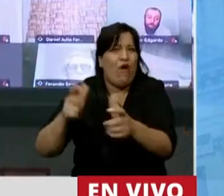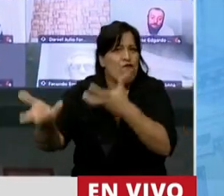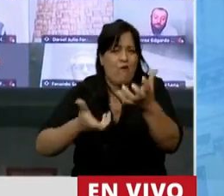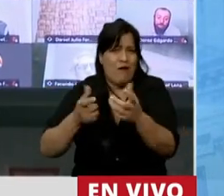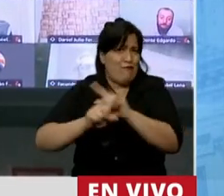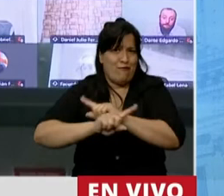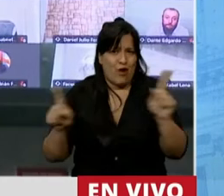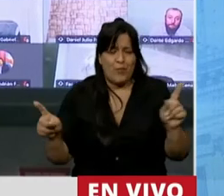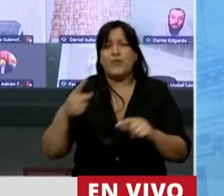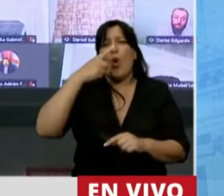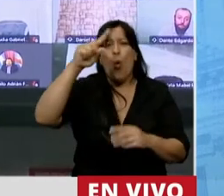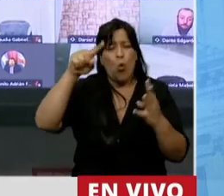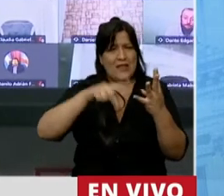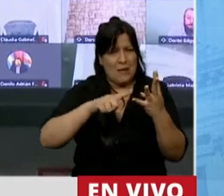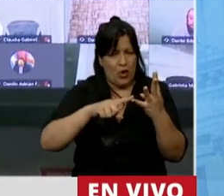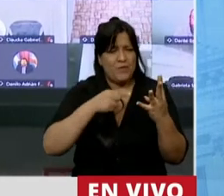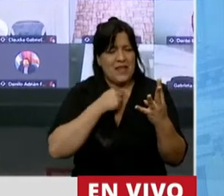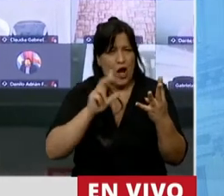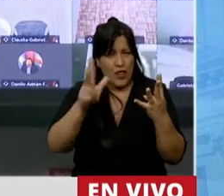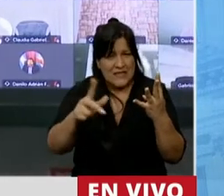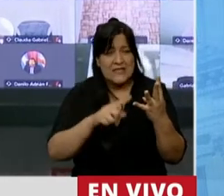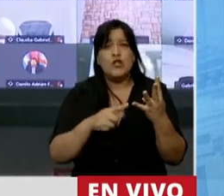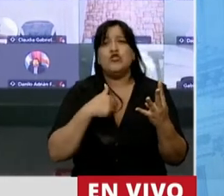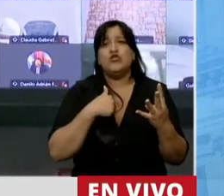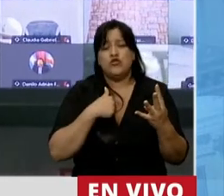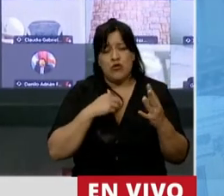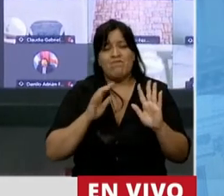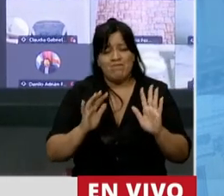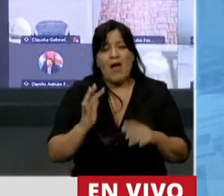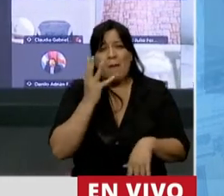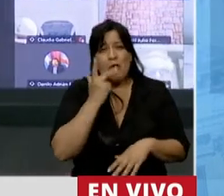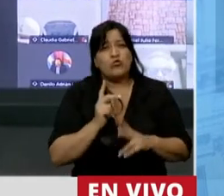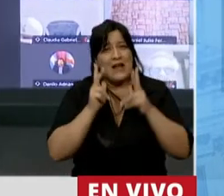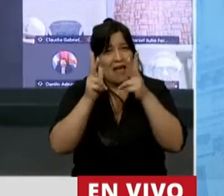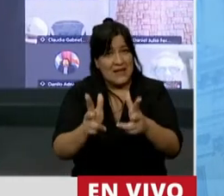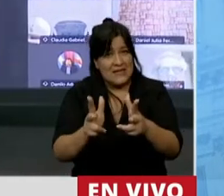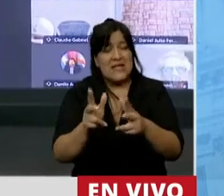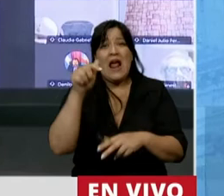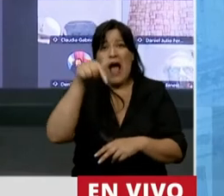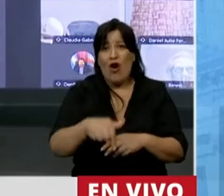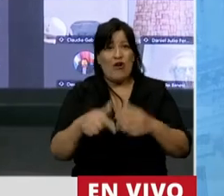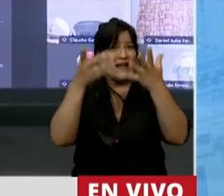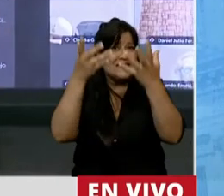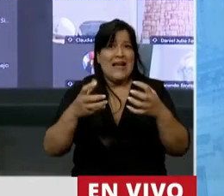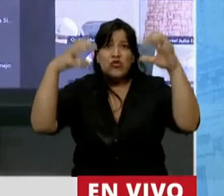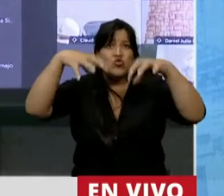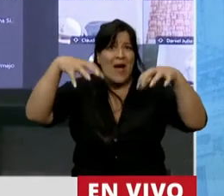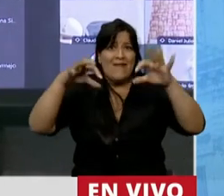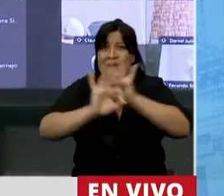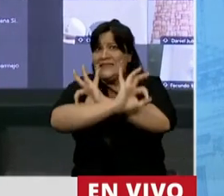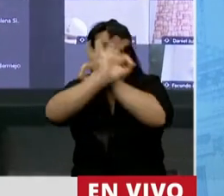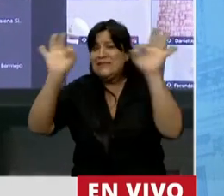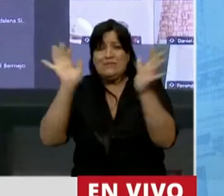Y por último, presidente, yo querría decir, estamos viviendo una sequía histórica,